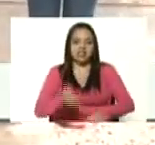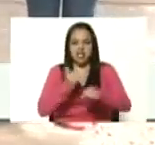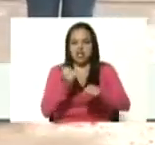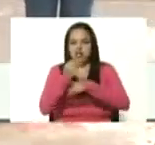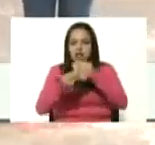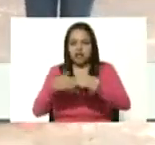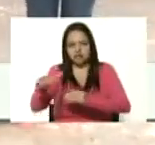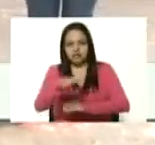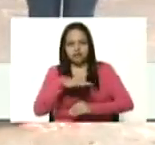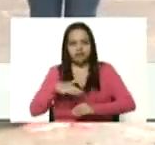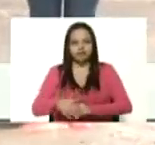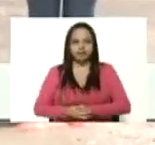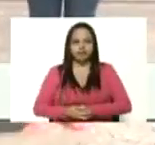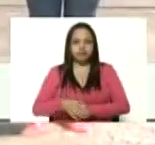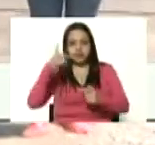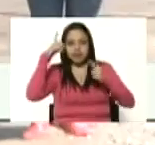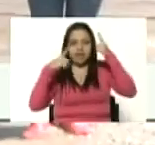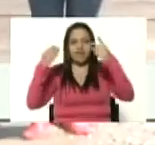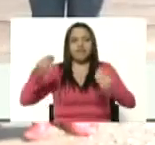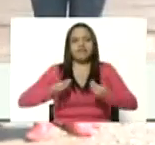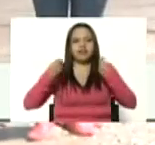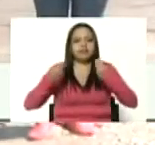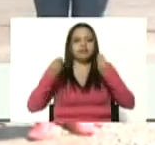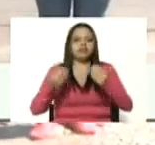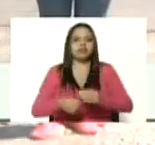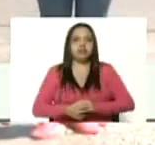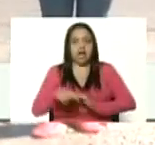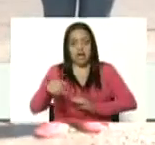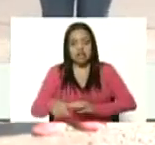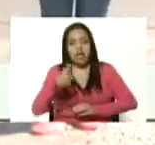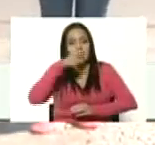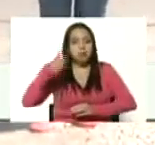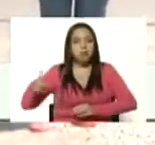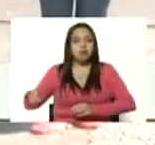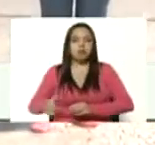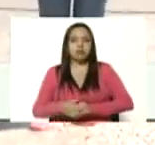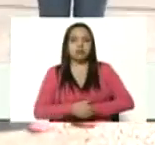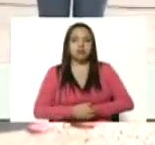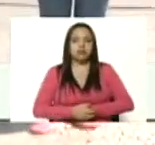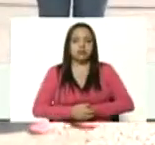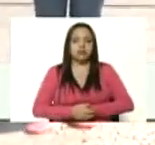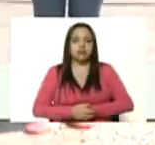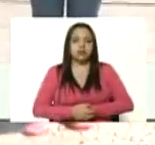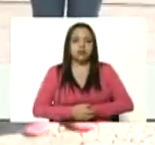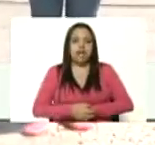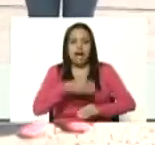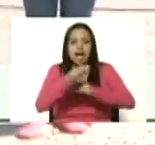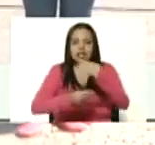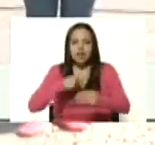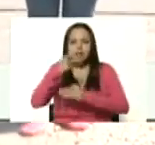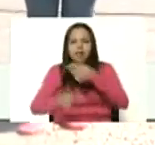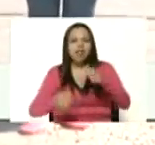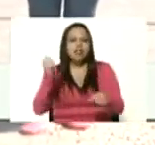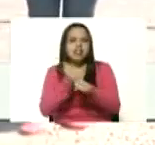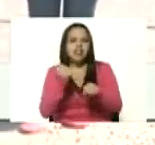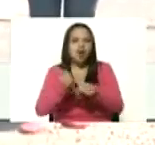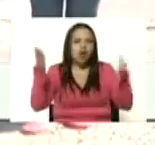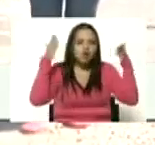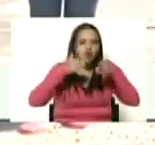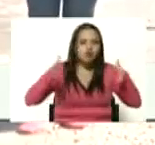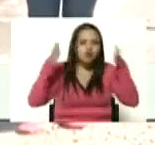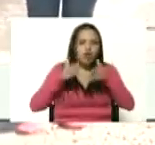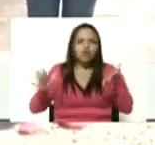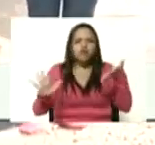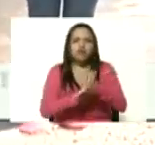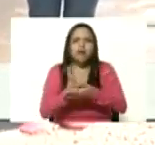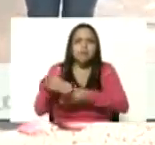Chávez vive mi comandante en jefe aquí está el pueblo en armas de la Upedicostera la Marina de Huaca ejecutando el plan de trabajo orientado por Insopesca